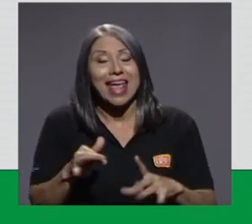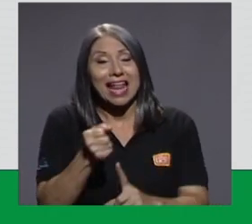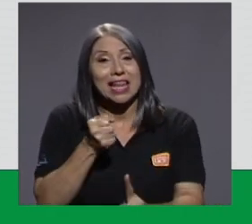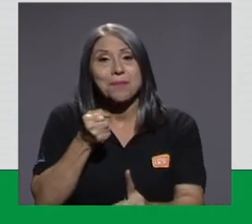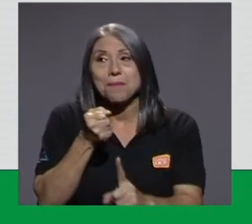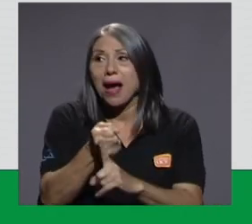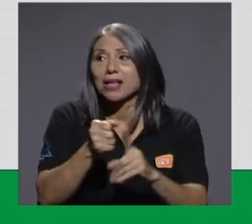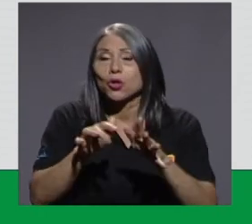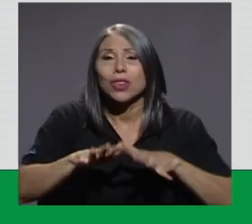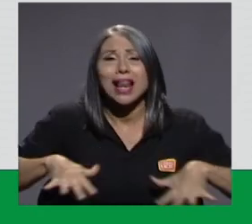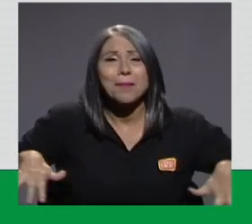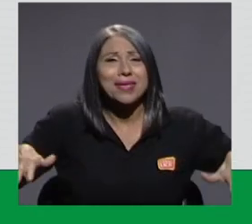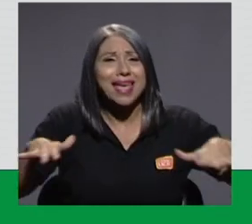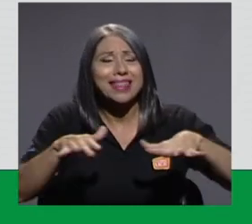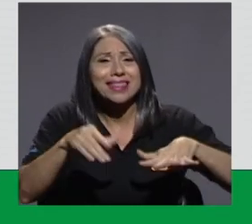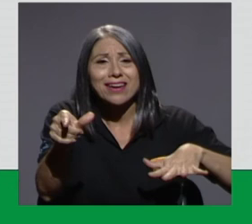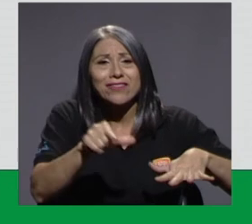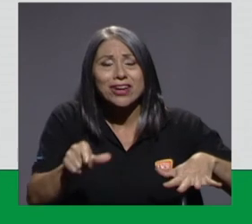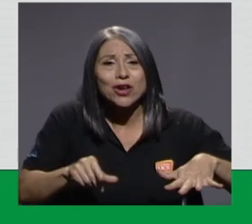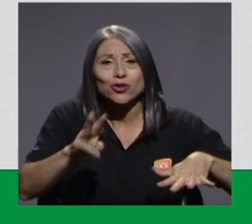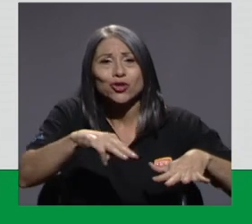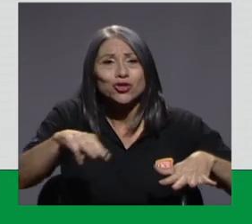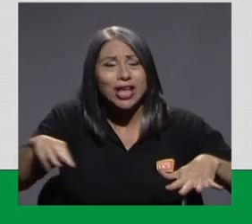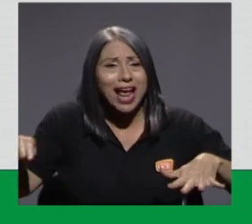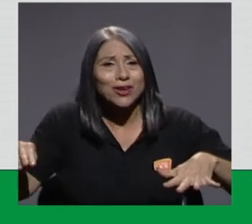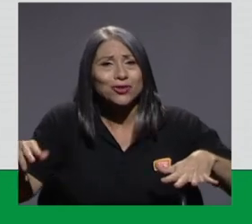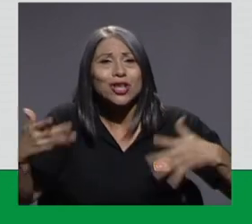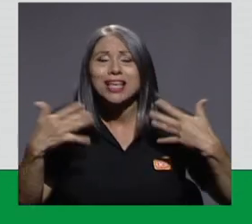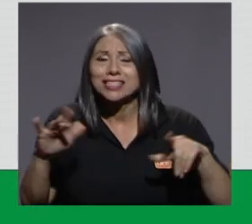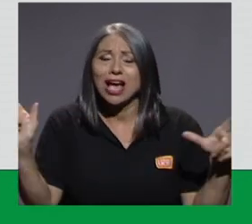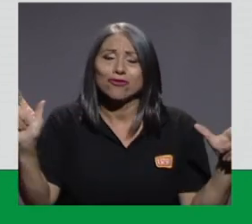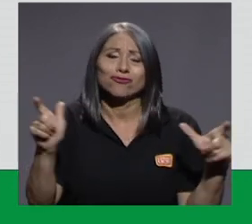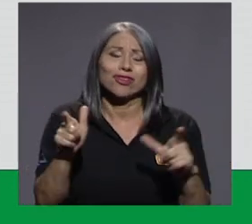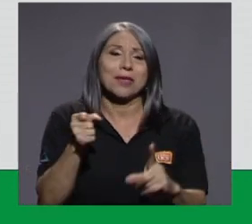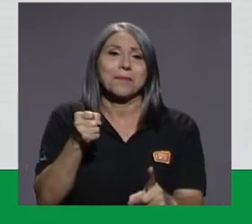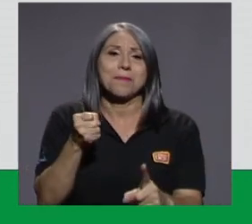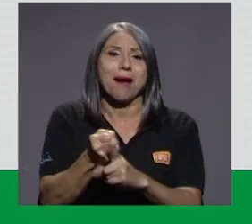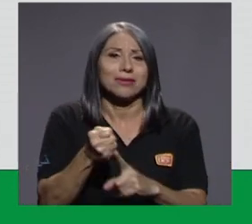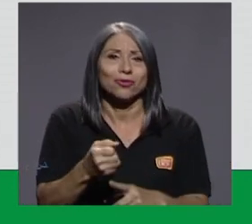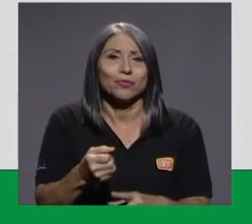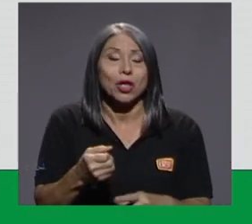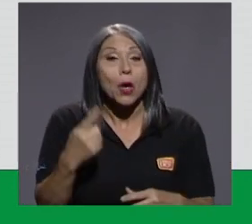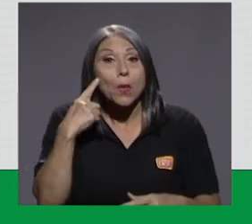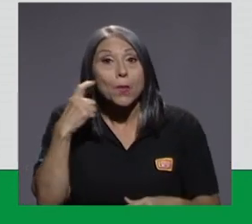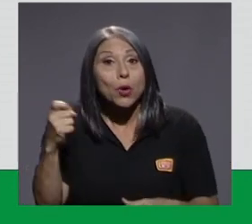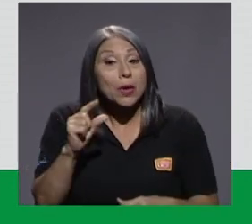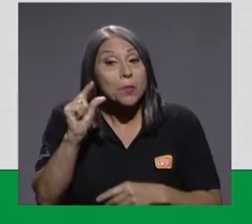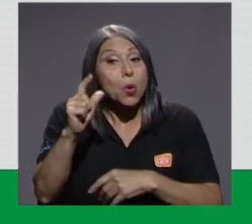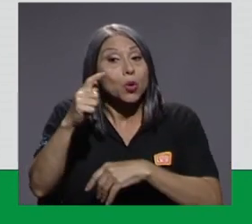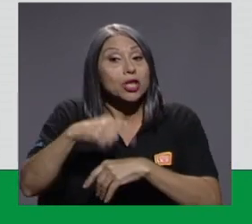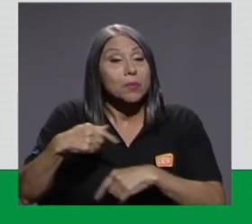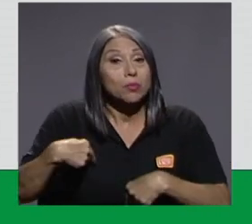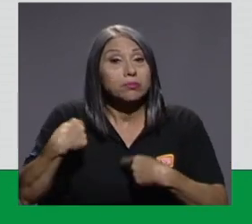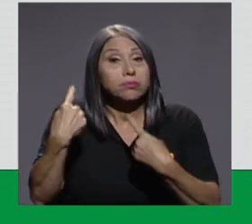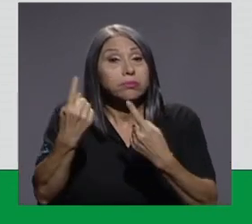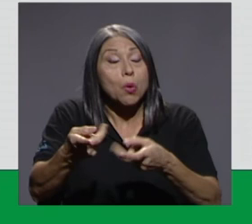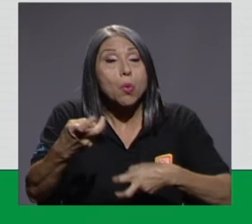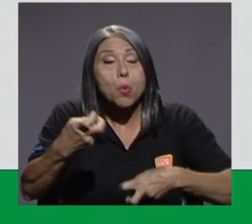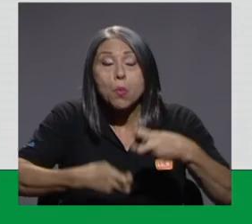ambiente en los ríos y océanos, como les decía, ya los problemas que vamos a tener muy pronto van a ser un